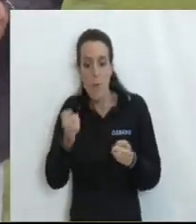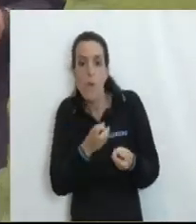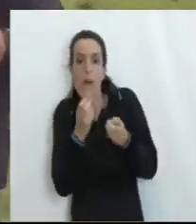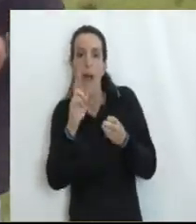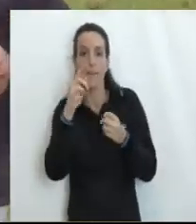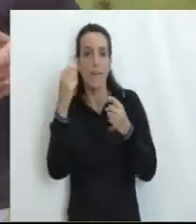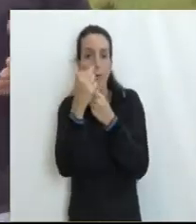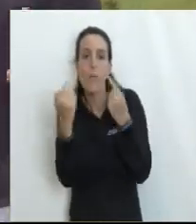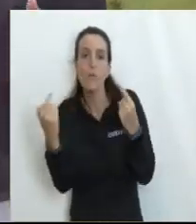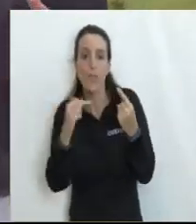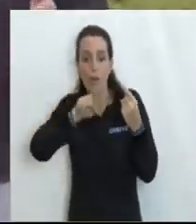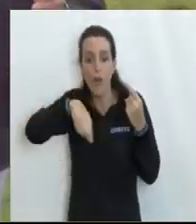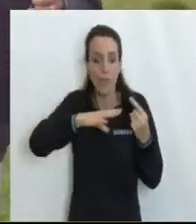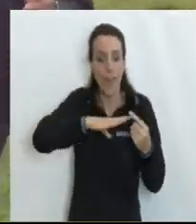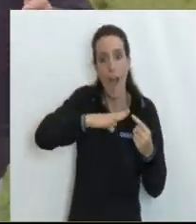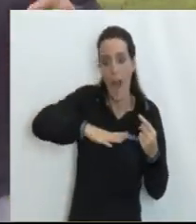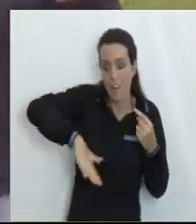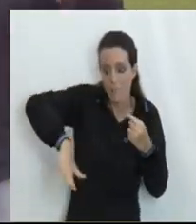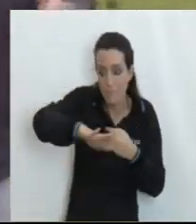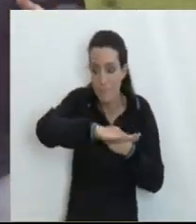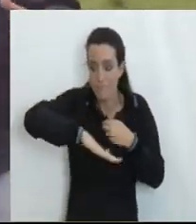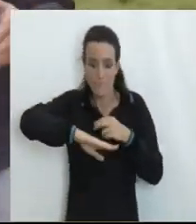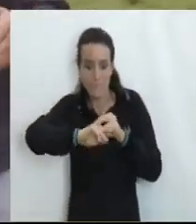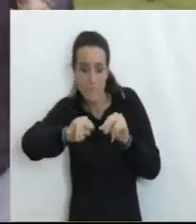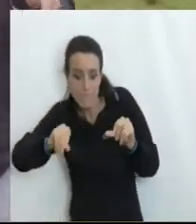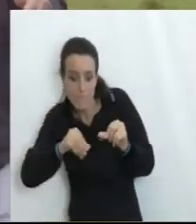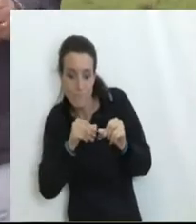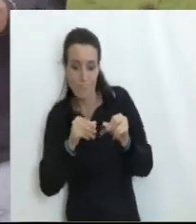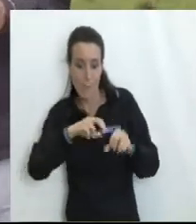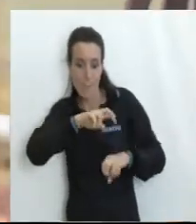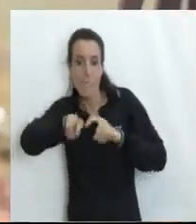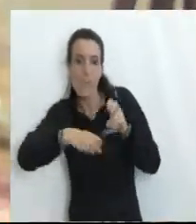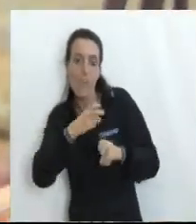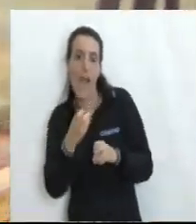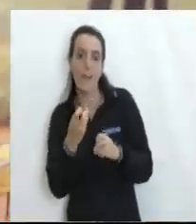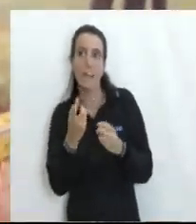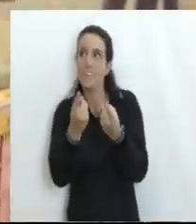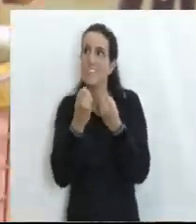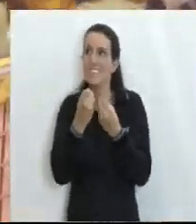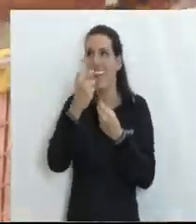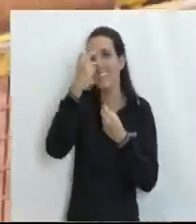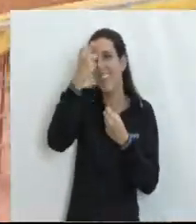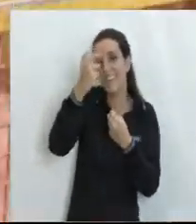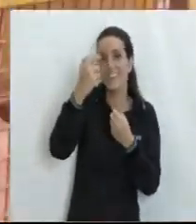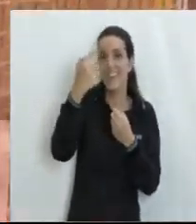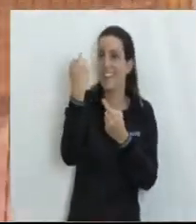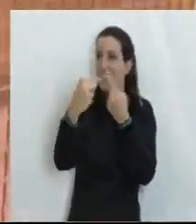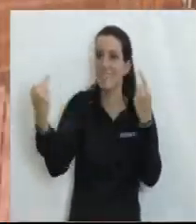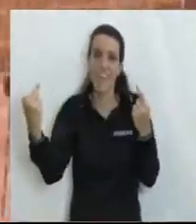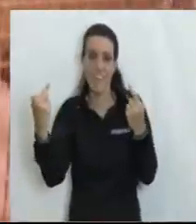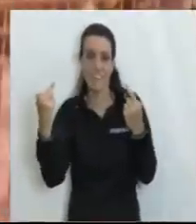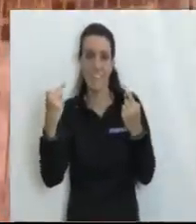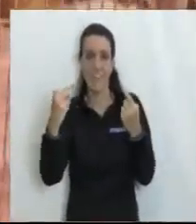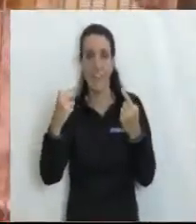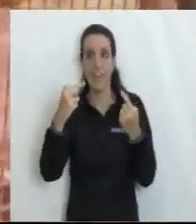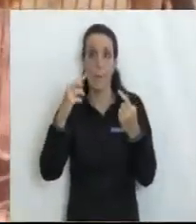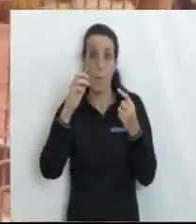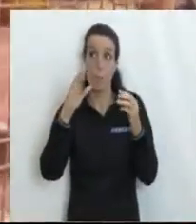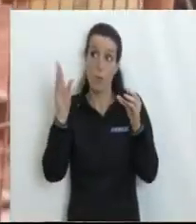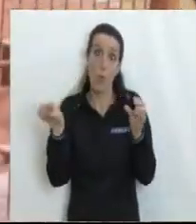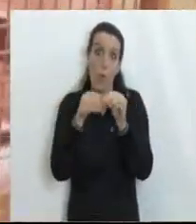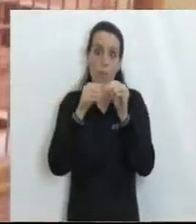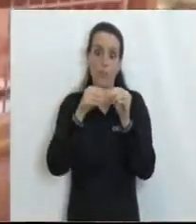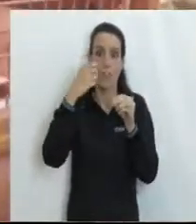del recurso Y por tanto en ella interviene una cantidad de técnicas Desde el punto de vista científico y tecnológico